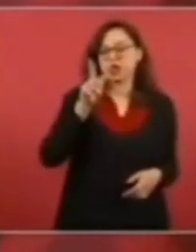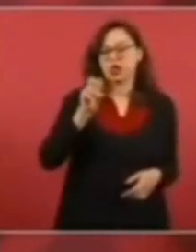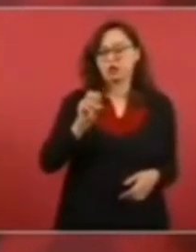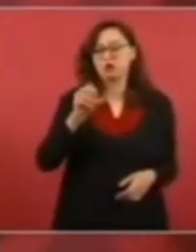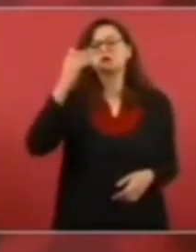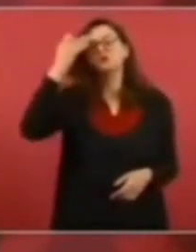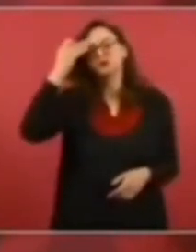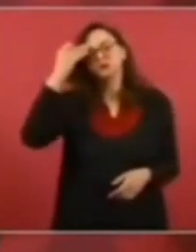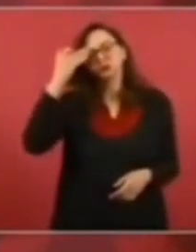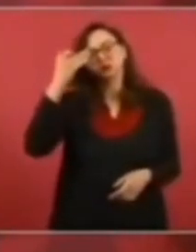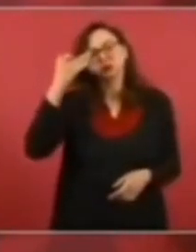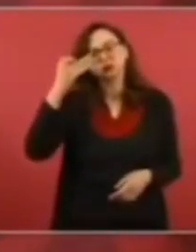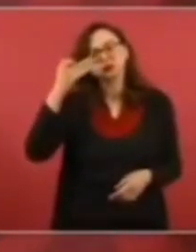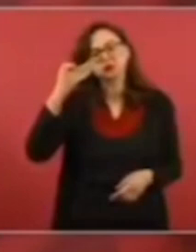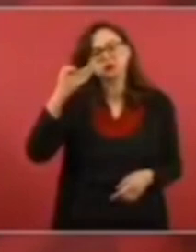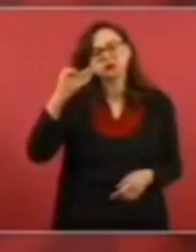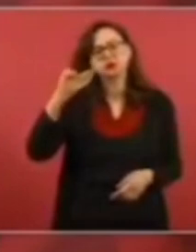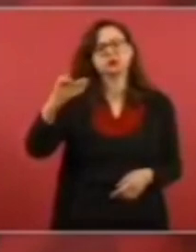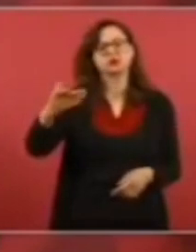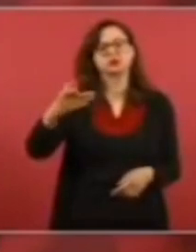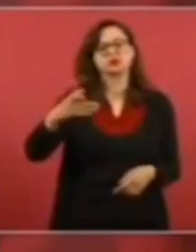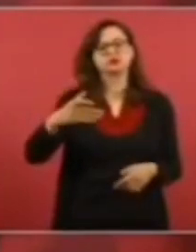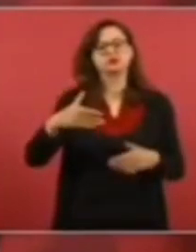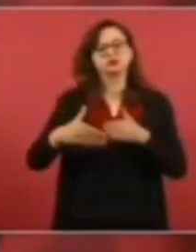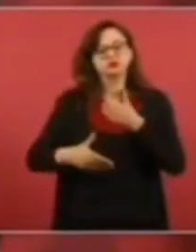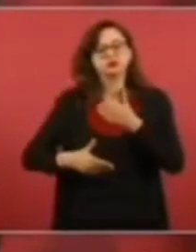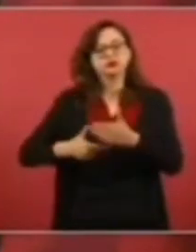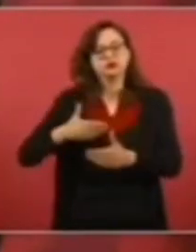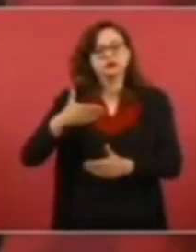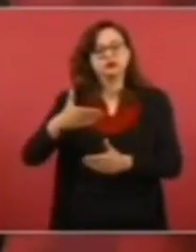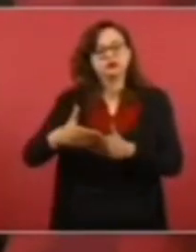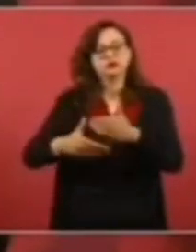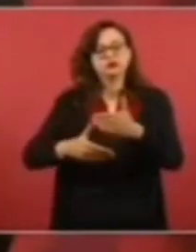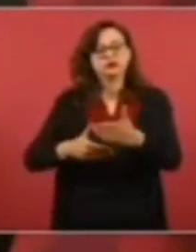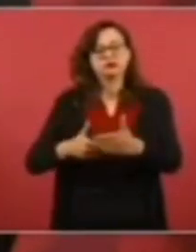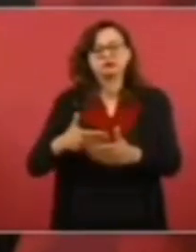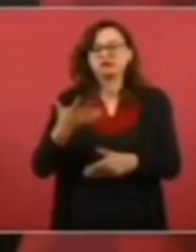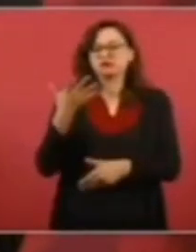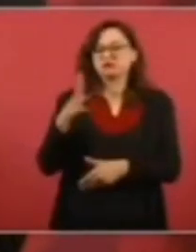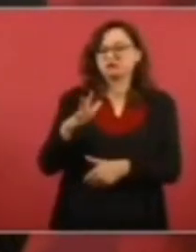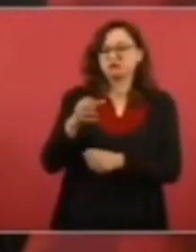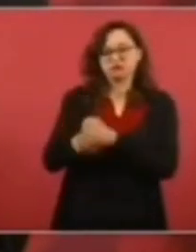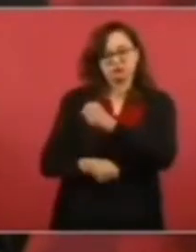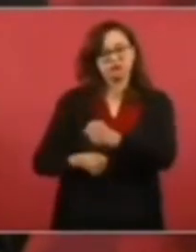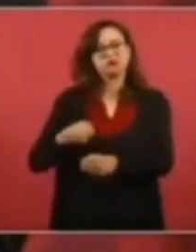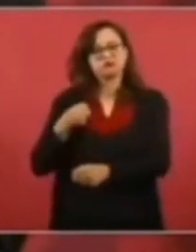más de 10 años,